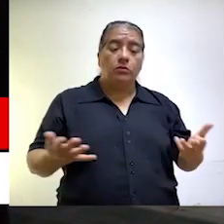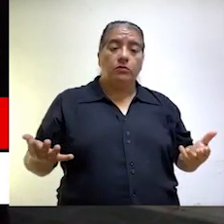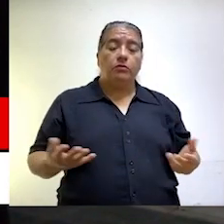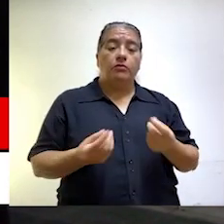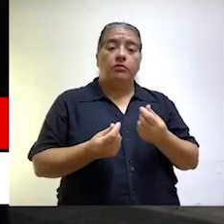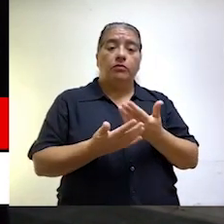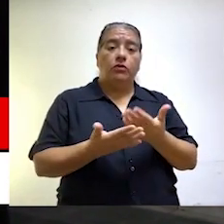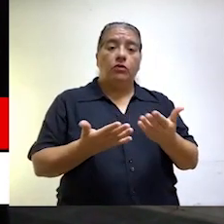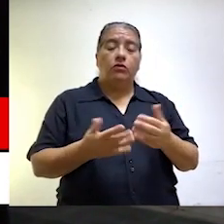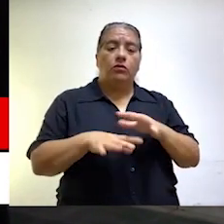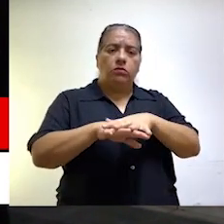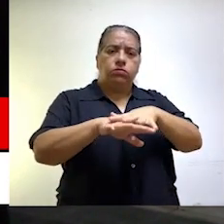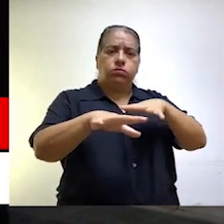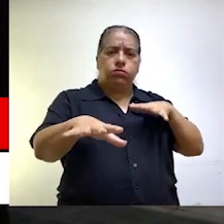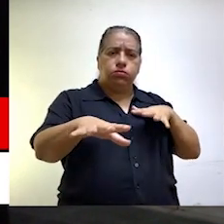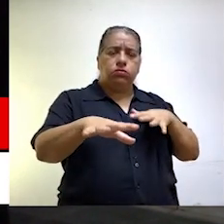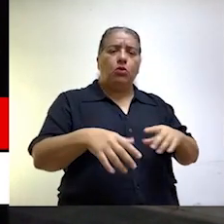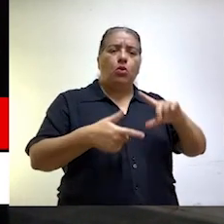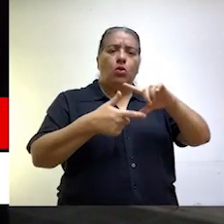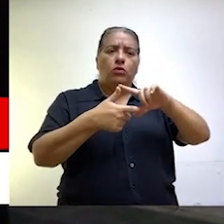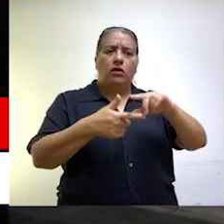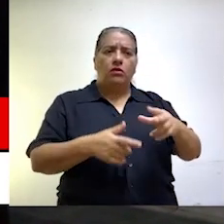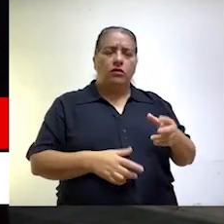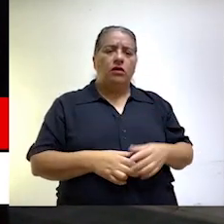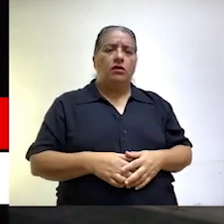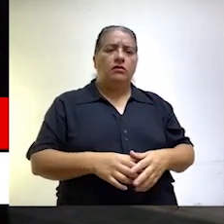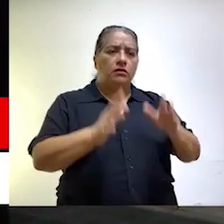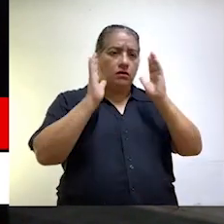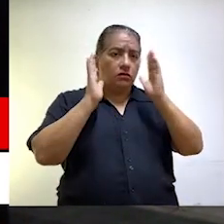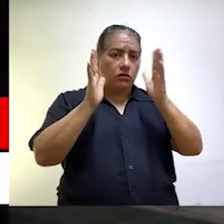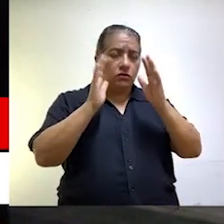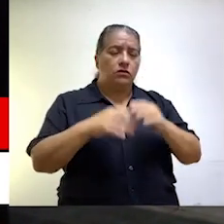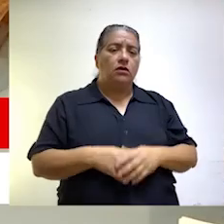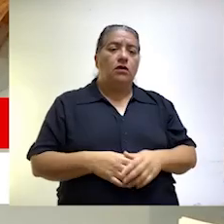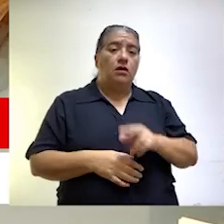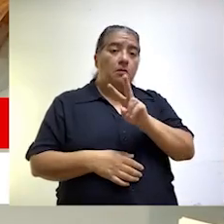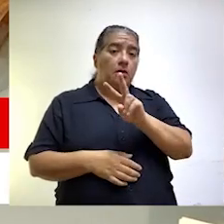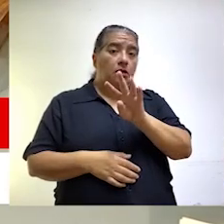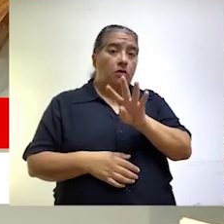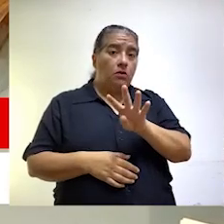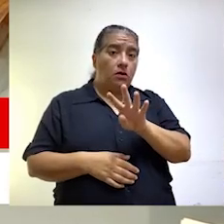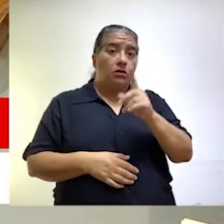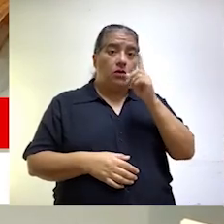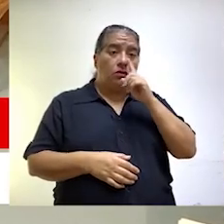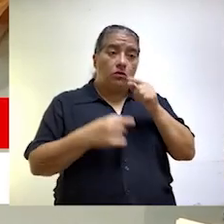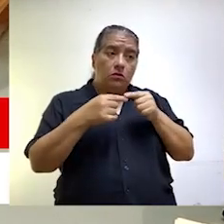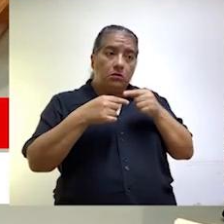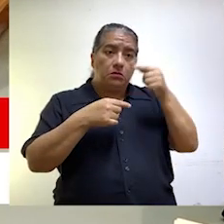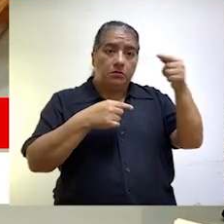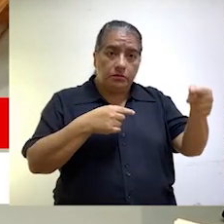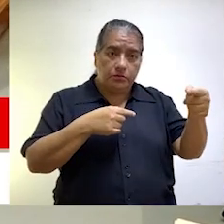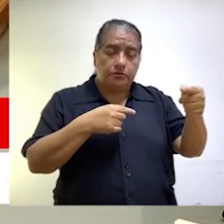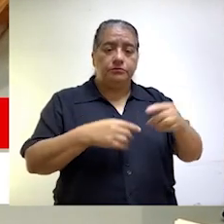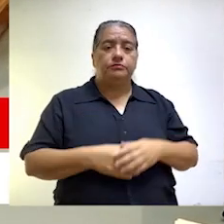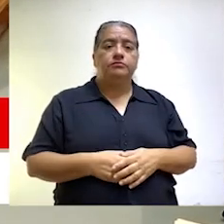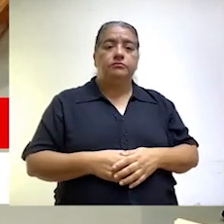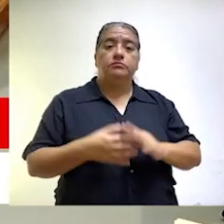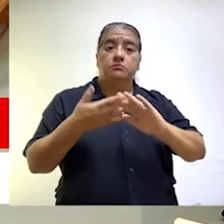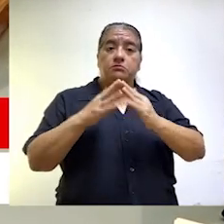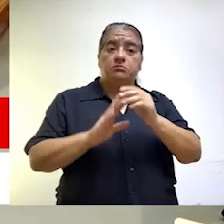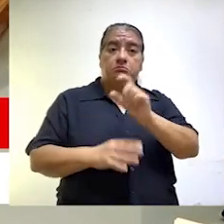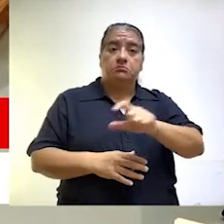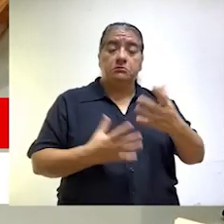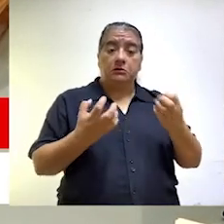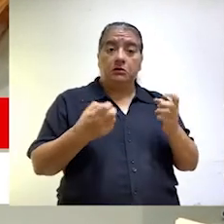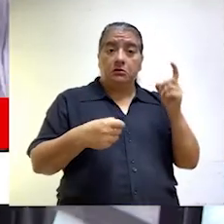deficiencias en el uso de bienes y recursos del Estado durante la audiencia pública La Contraloría Te Escucha, que se realizará el 24